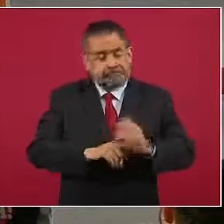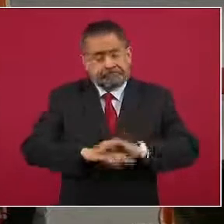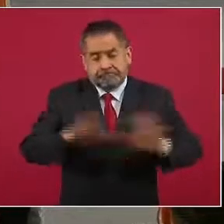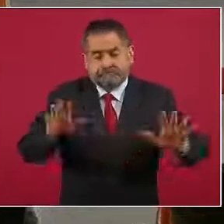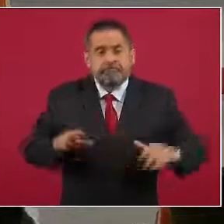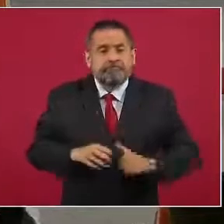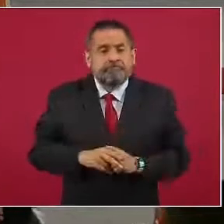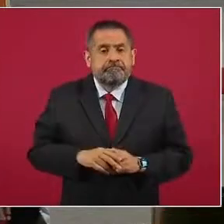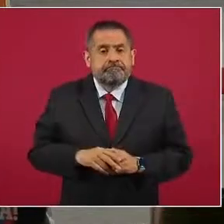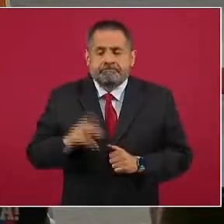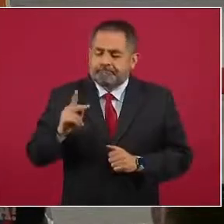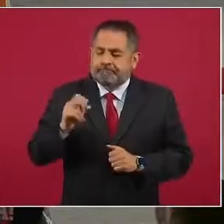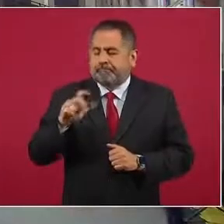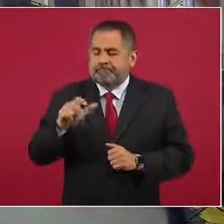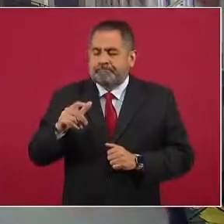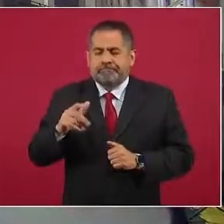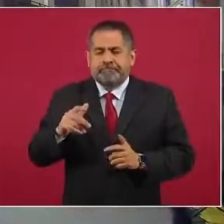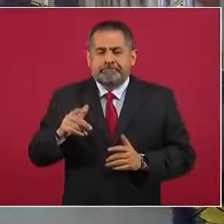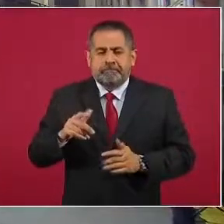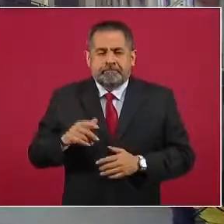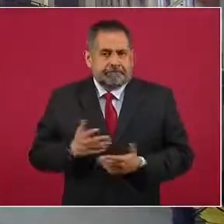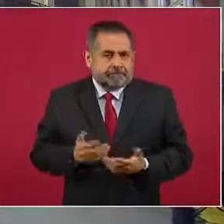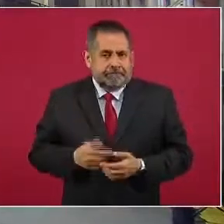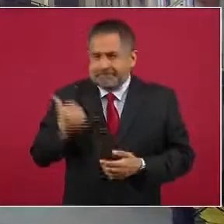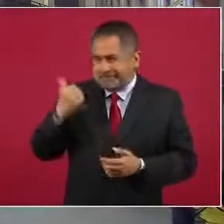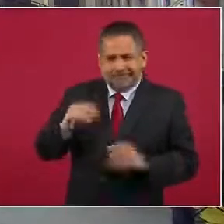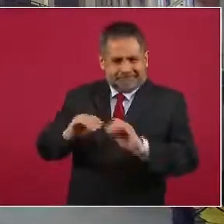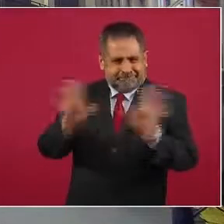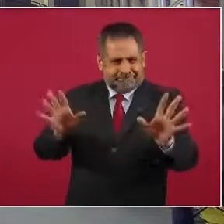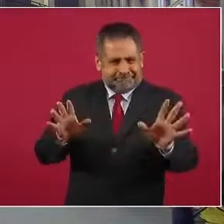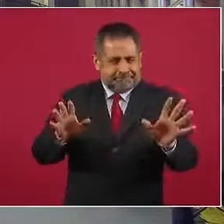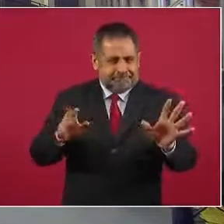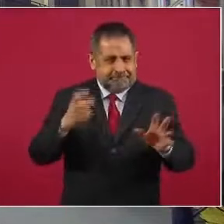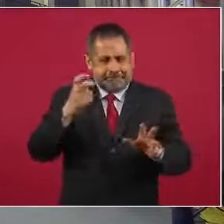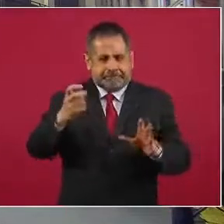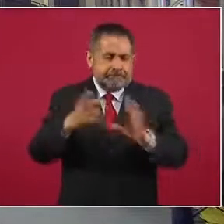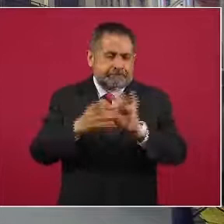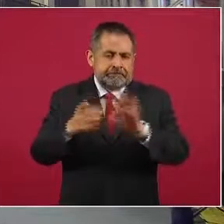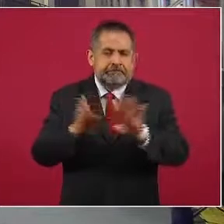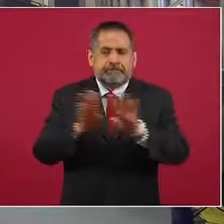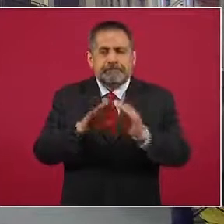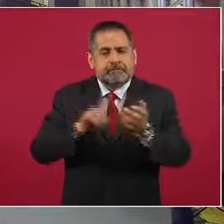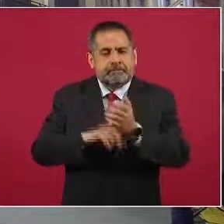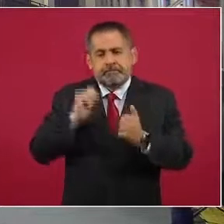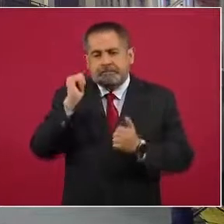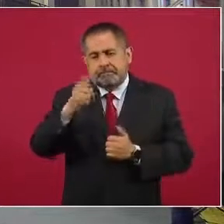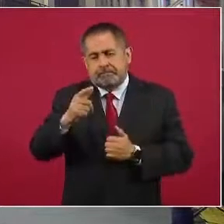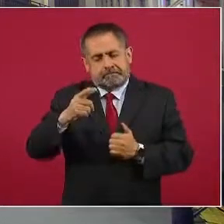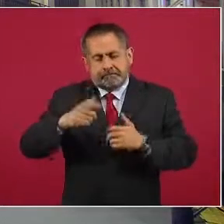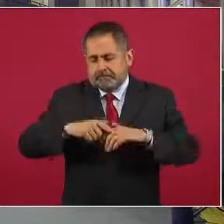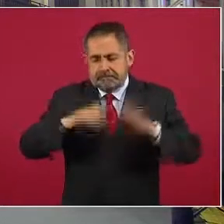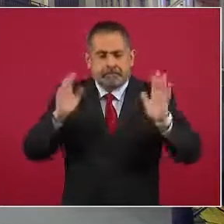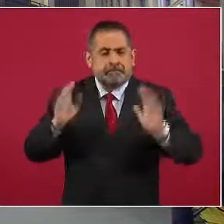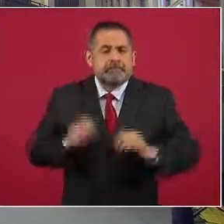Entonces, está muy claro en este caso y en cualquier otro,